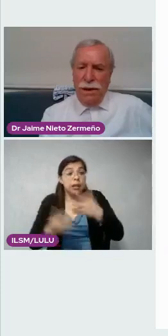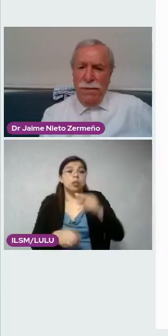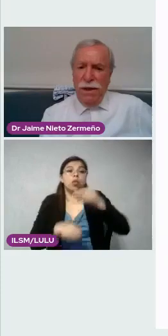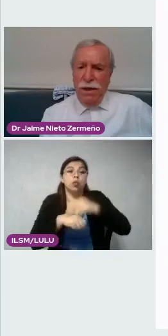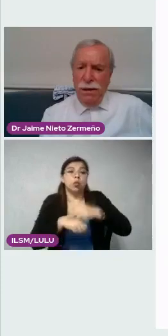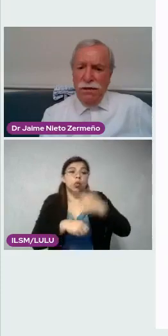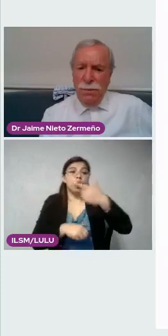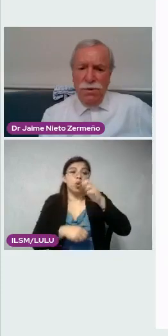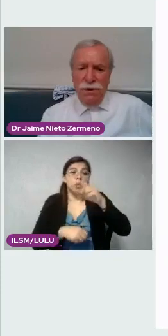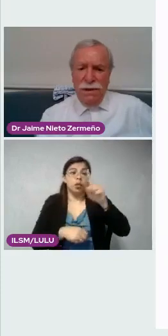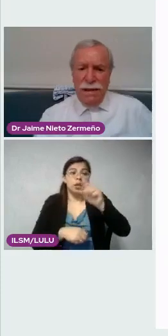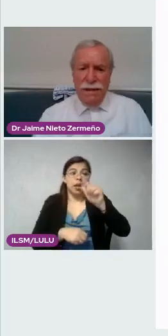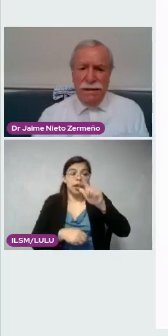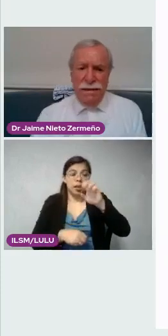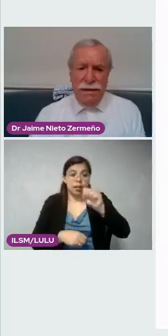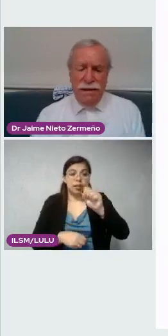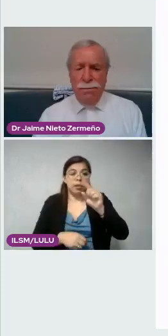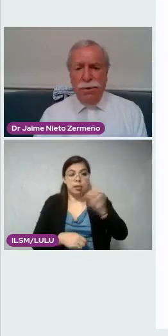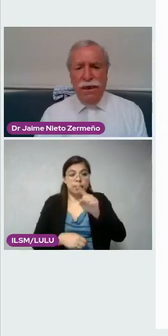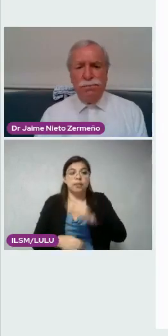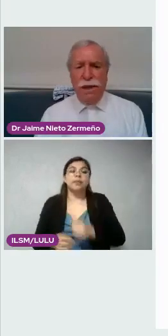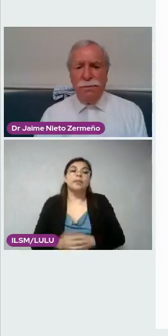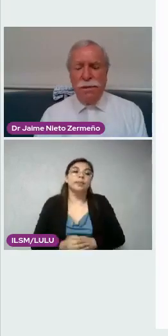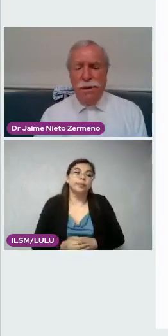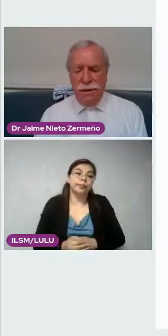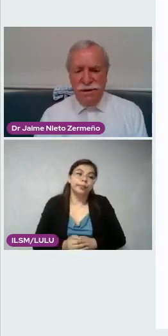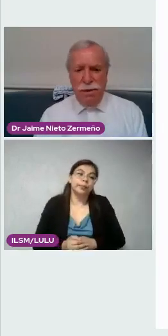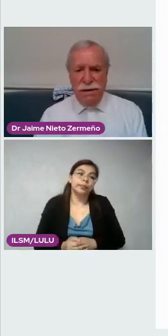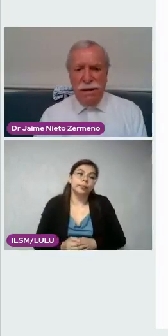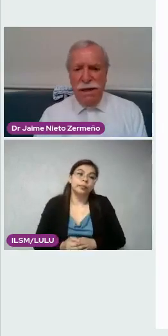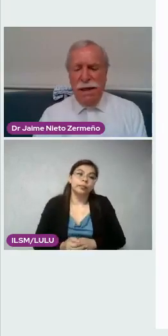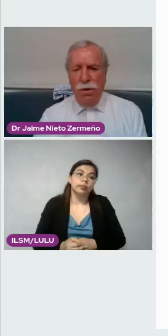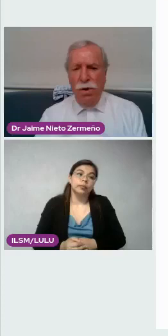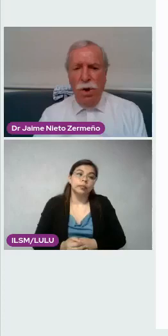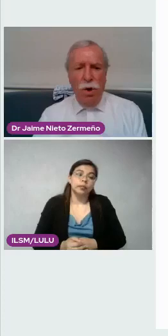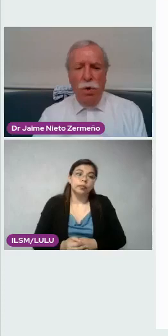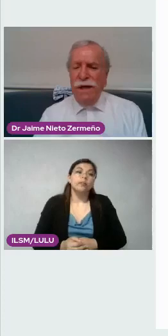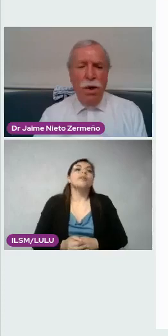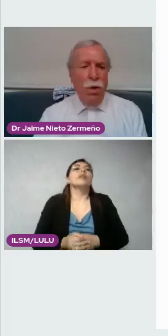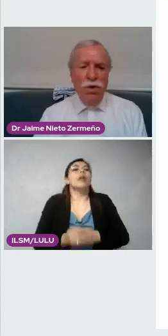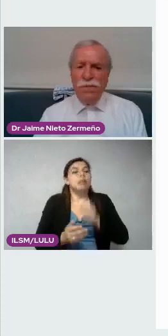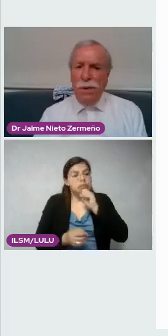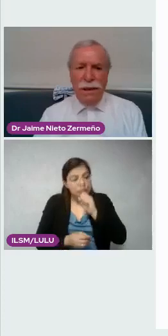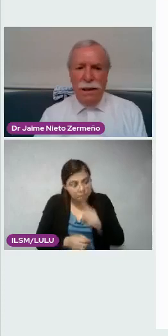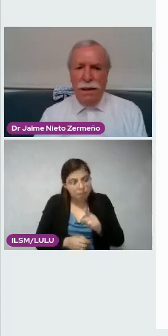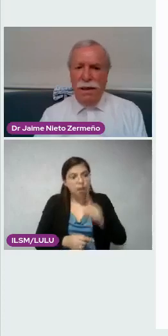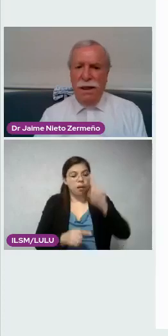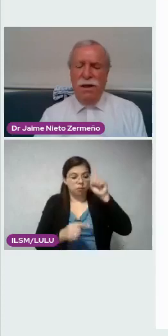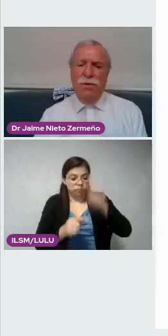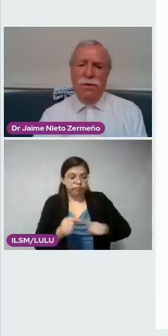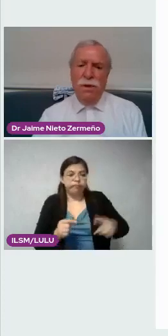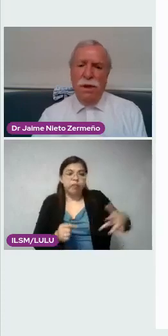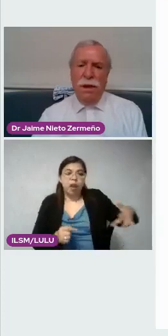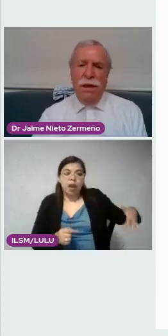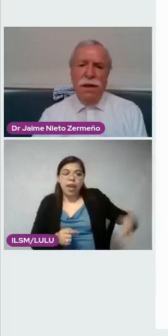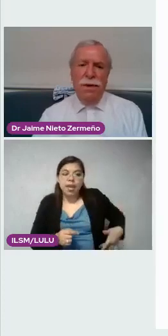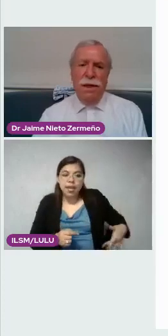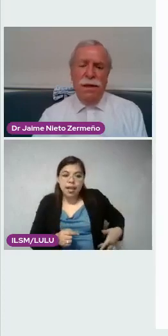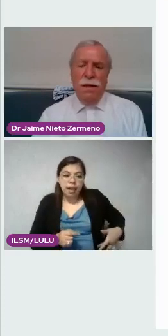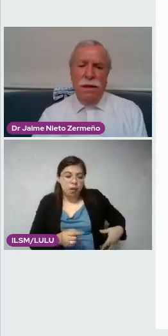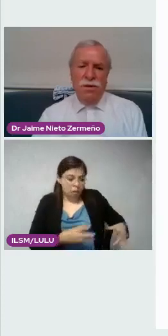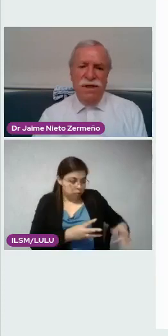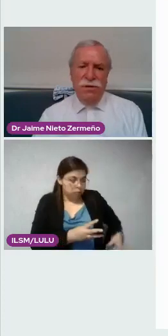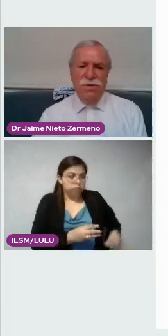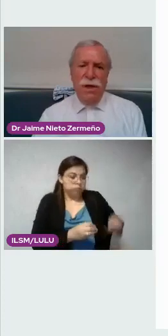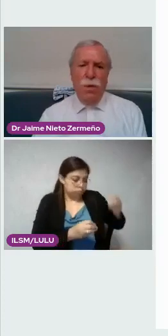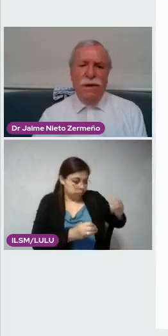Y también somos excelentes en el trasplante de hígado. No hay ningún hospital de niños que lleve